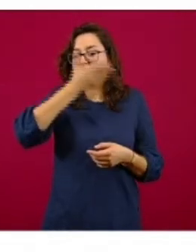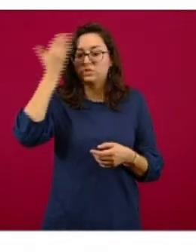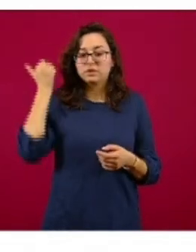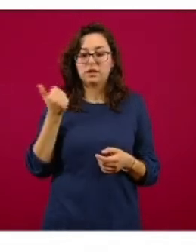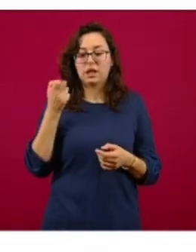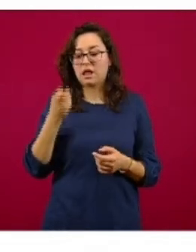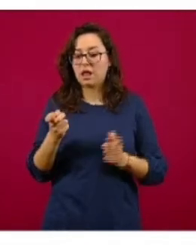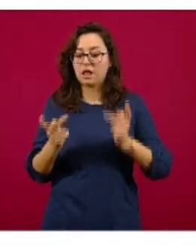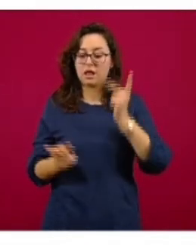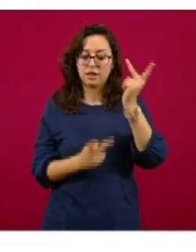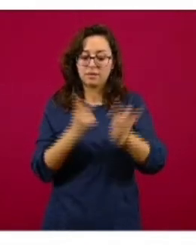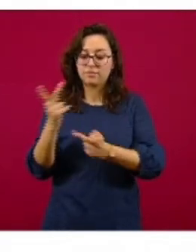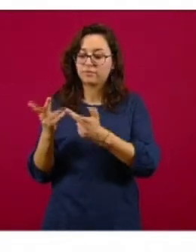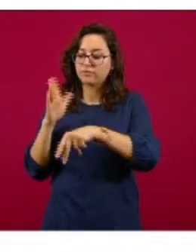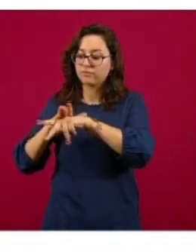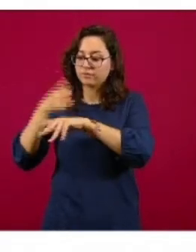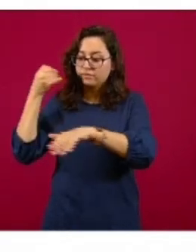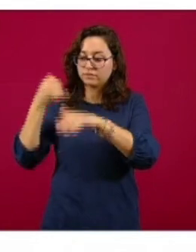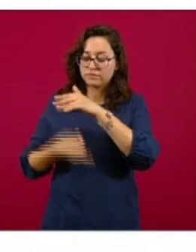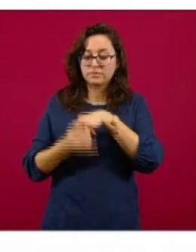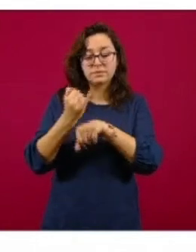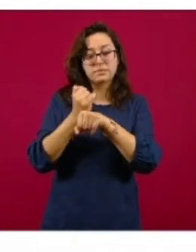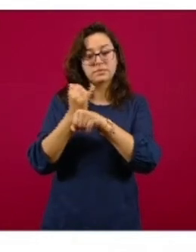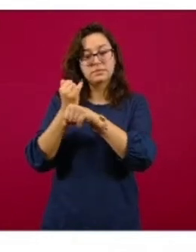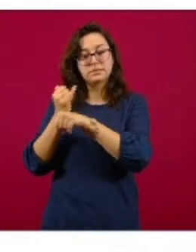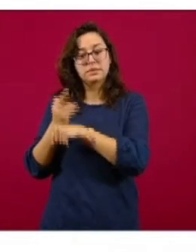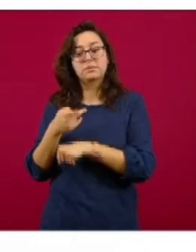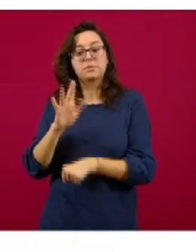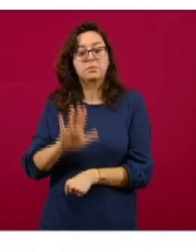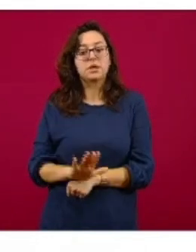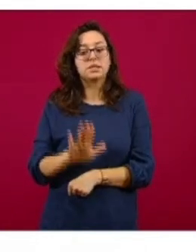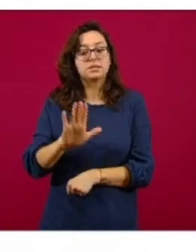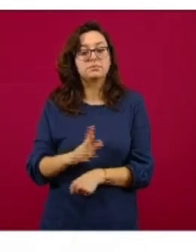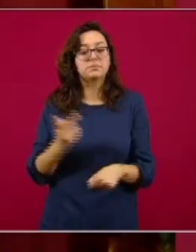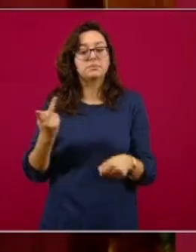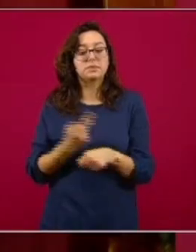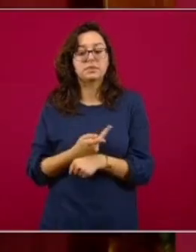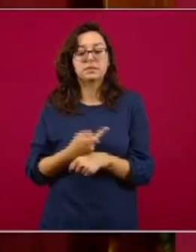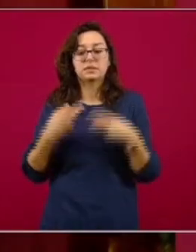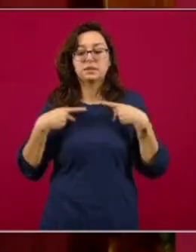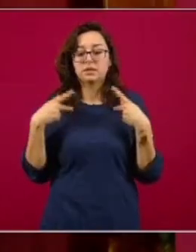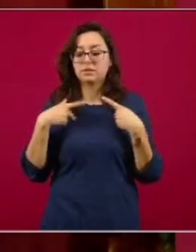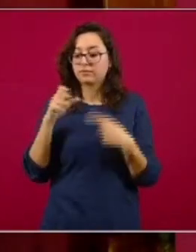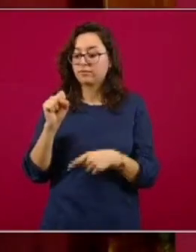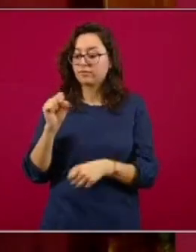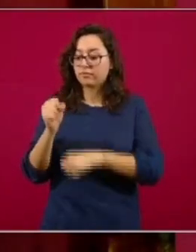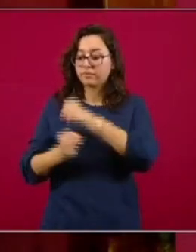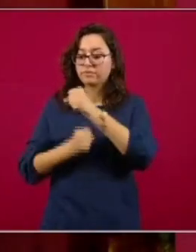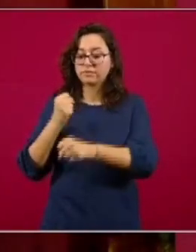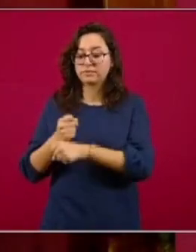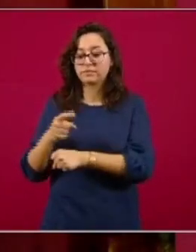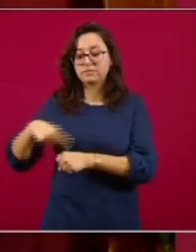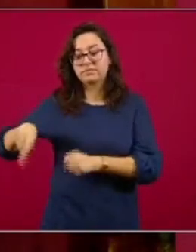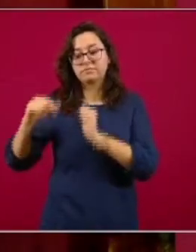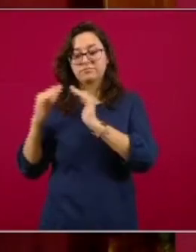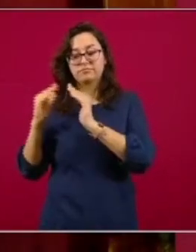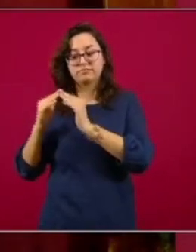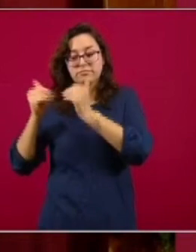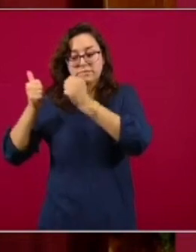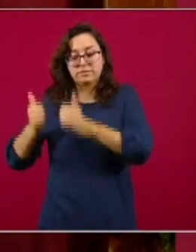encuesta todavía tenemos que explorar mucho, pero da la impresión que las personas de 60 y más se cuidaron más,